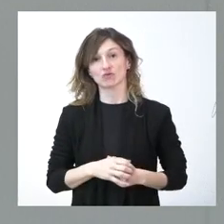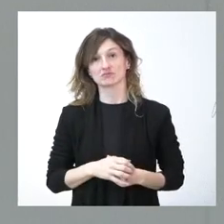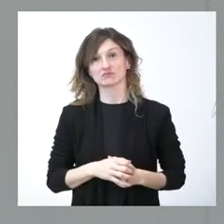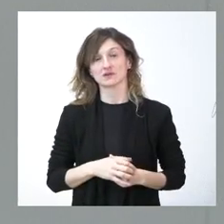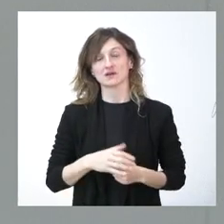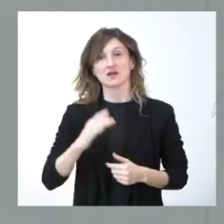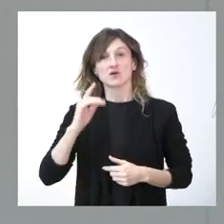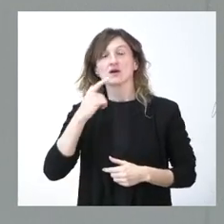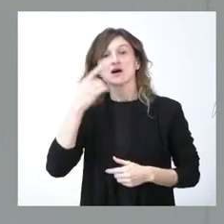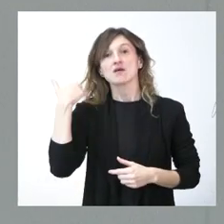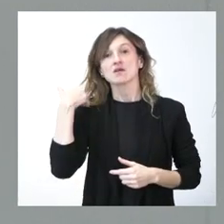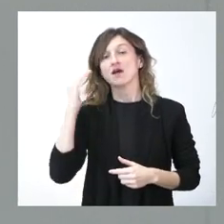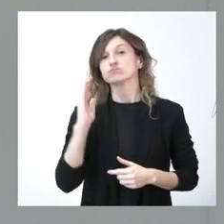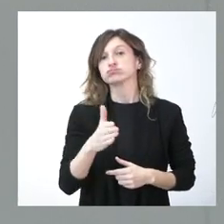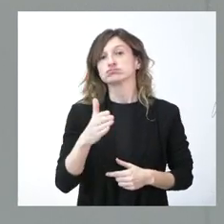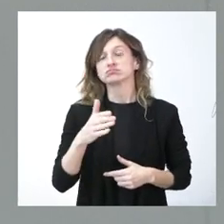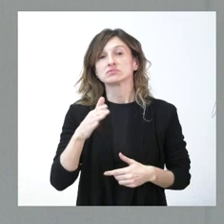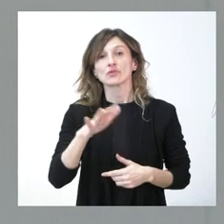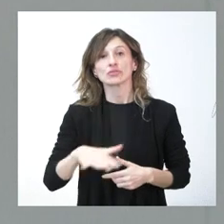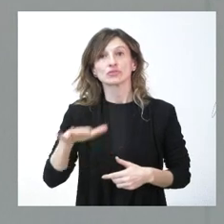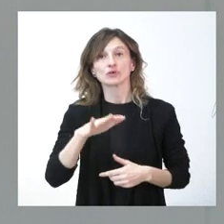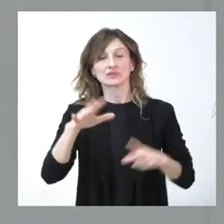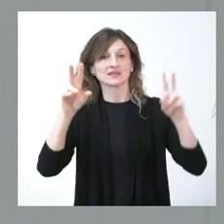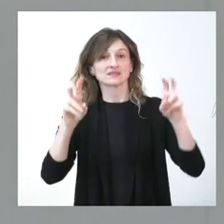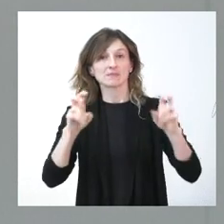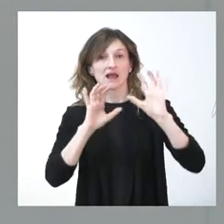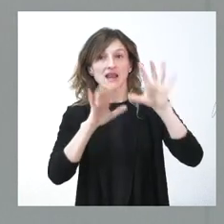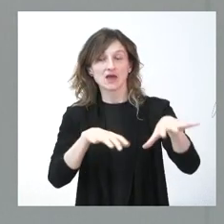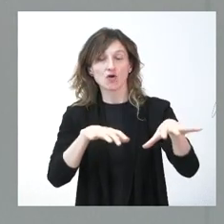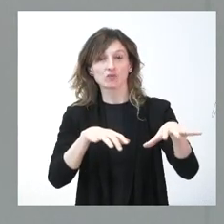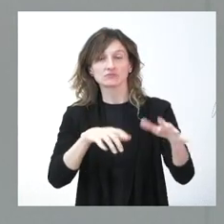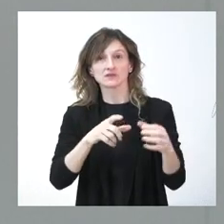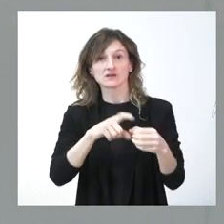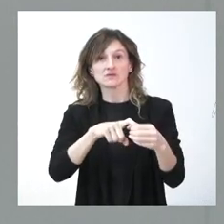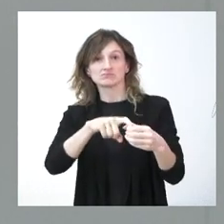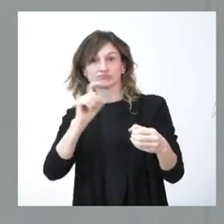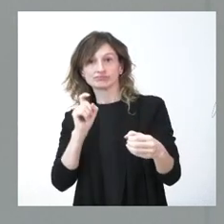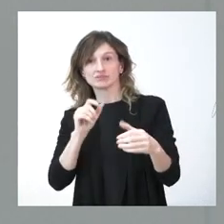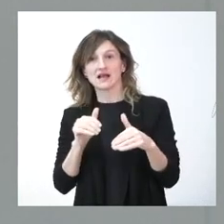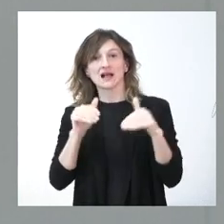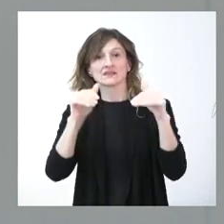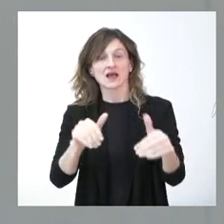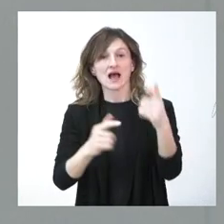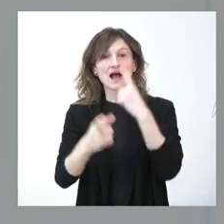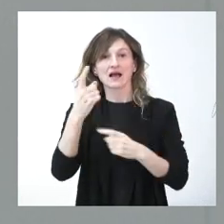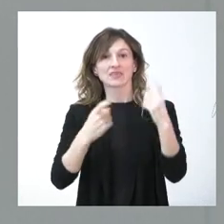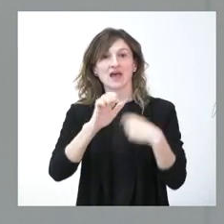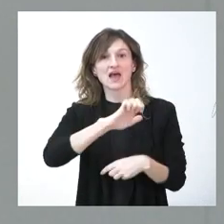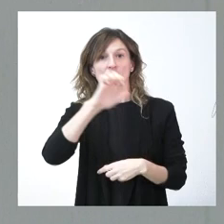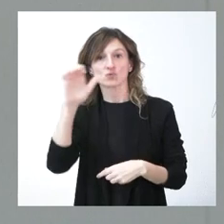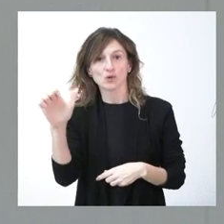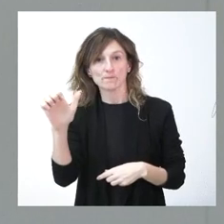perjuicios que ustedes recordarán es la exclusión de León de la candidatura a la agencia europea